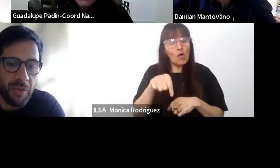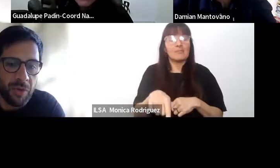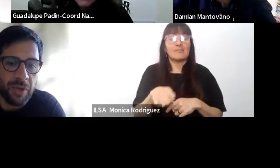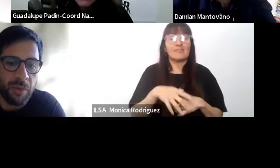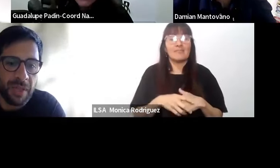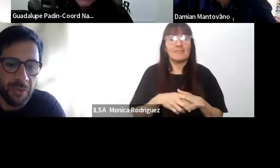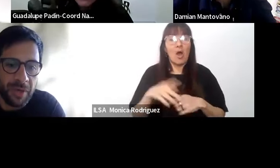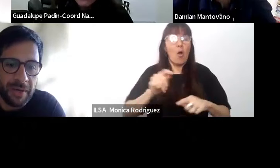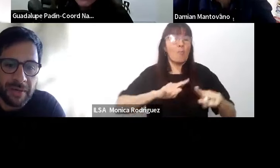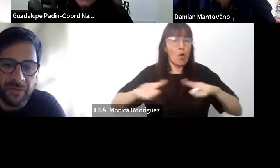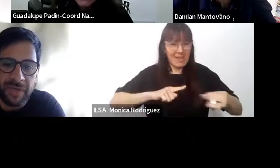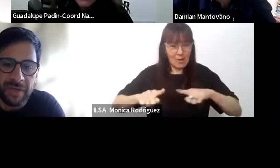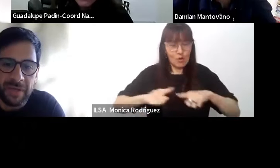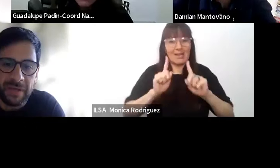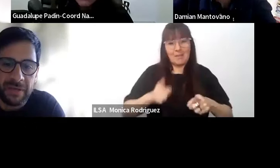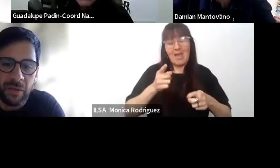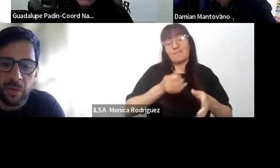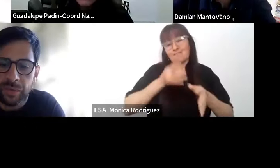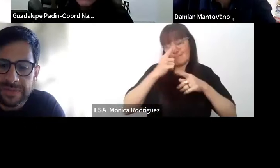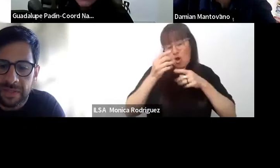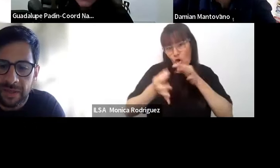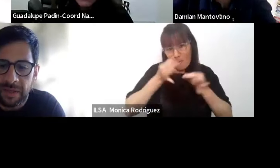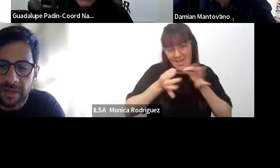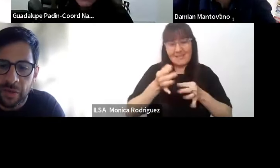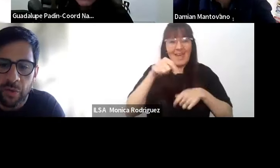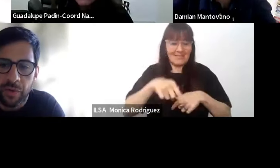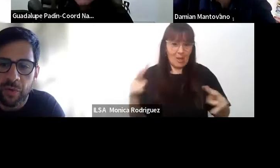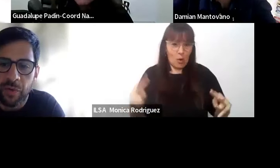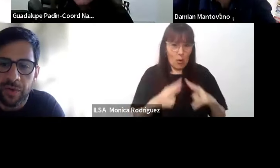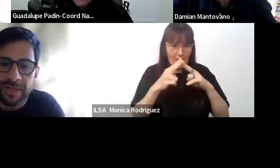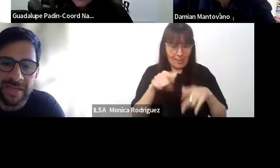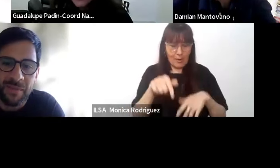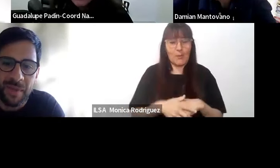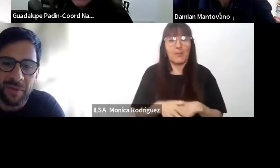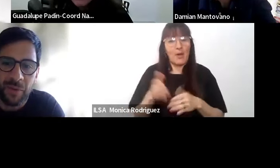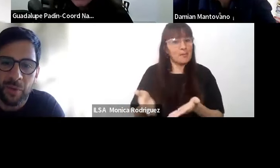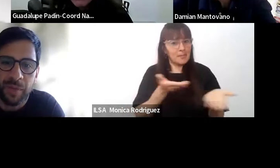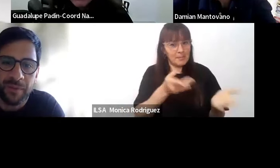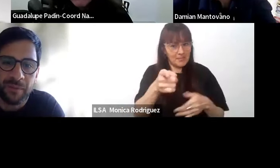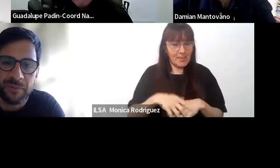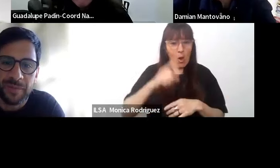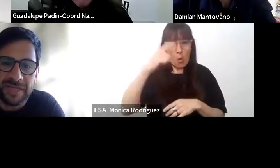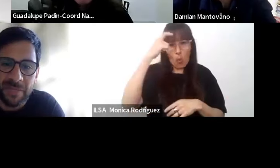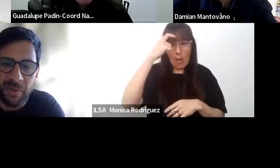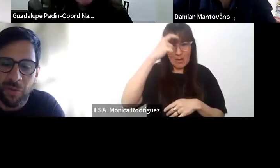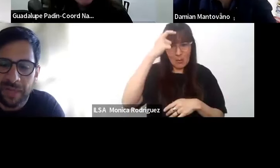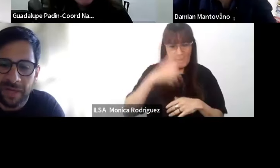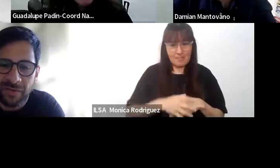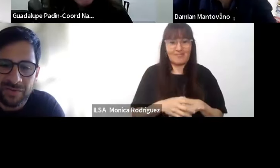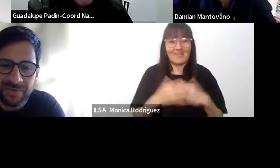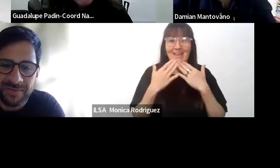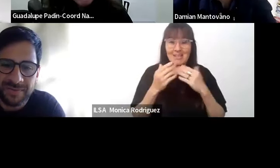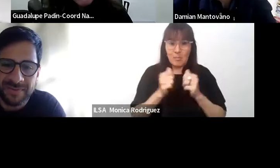moderadora y comentadora de este encuentro, así que los dejo en excelentes manos. Guadalupe, gracias por